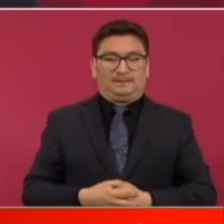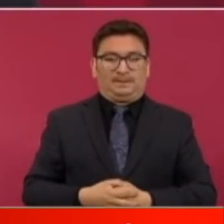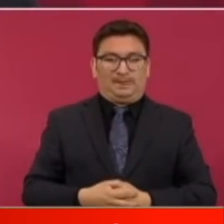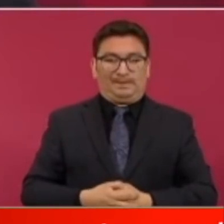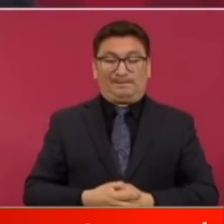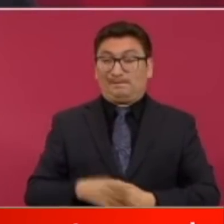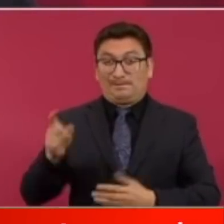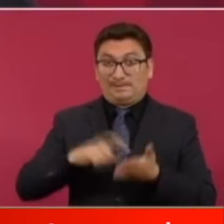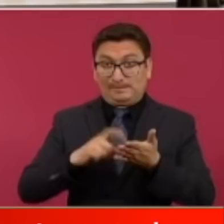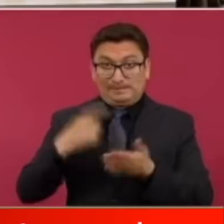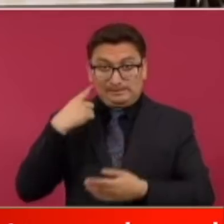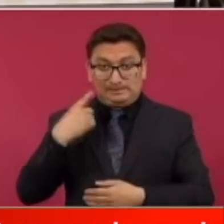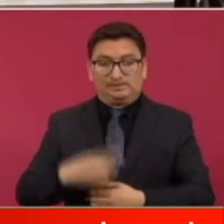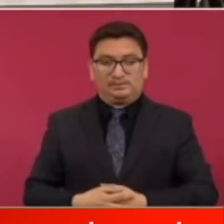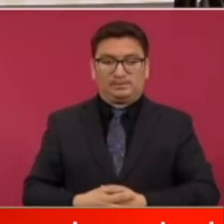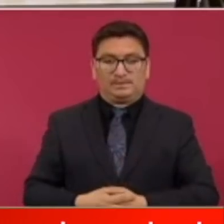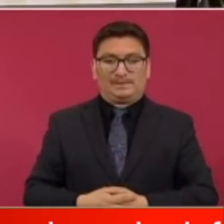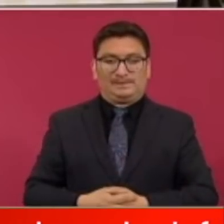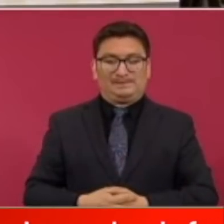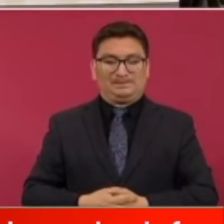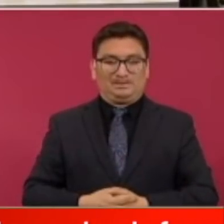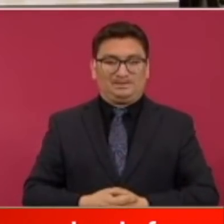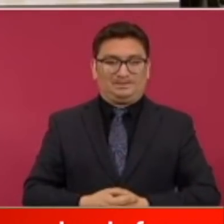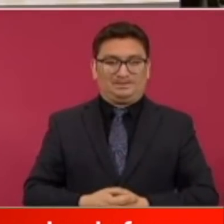no tienes el audio